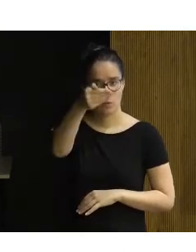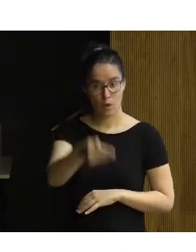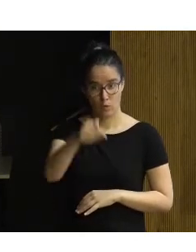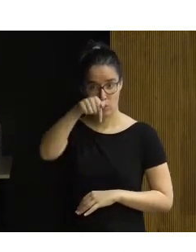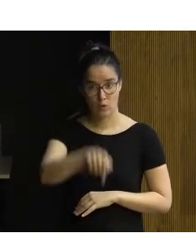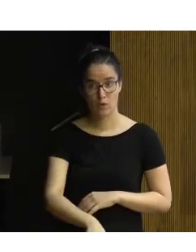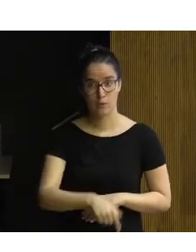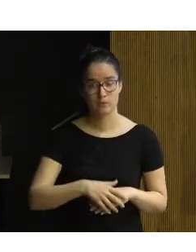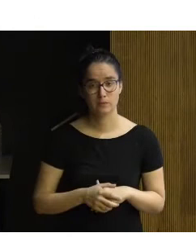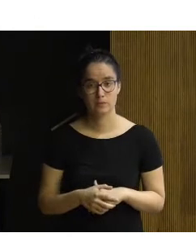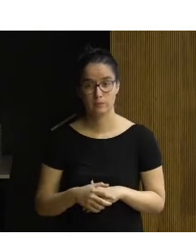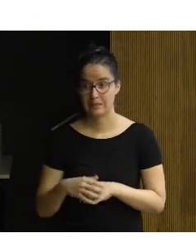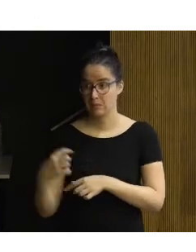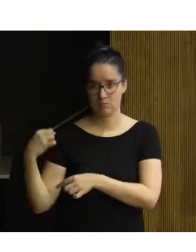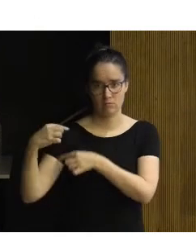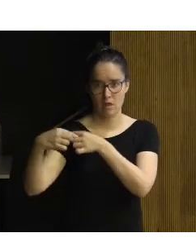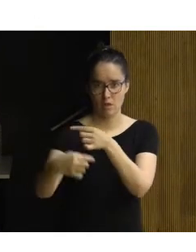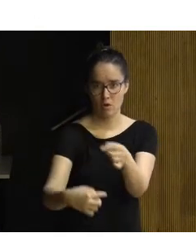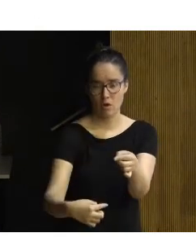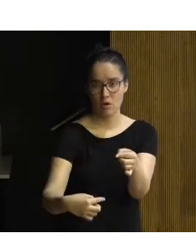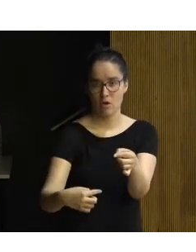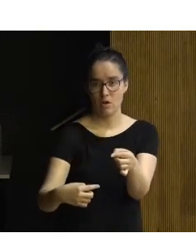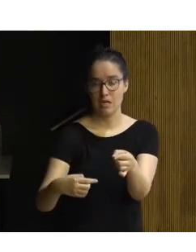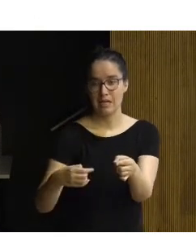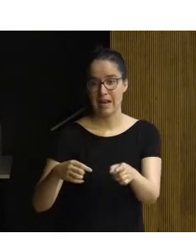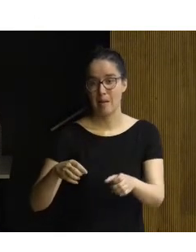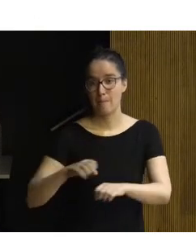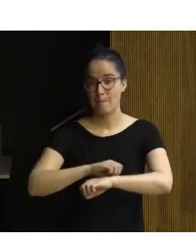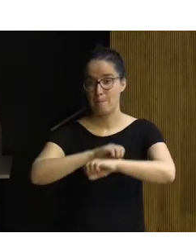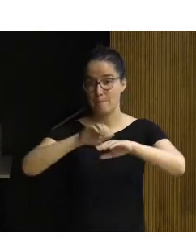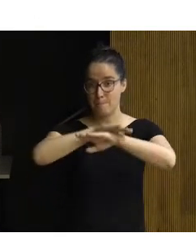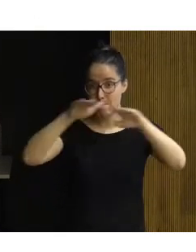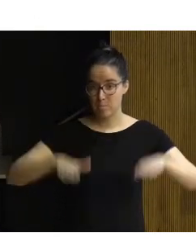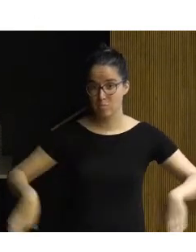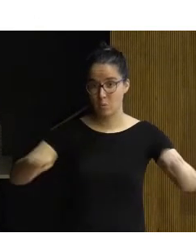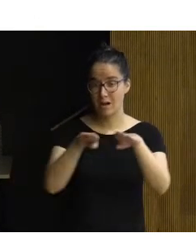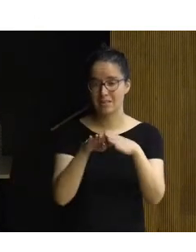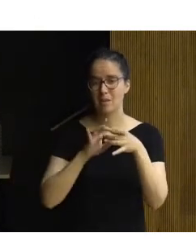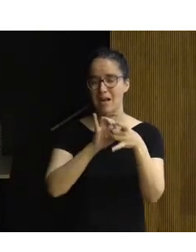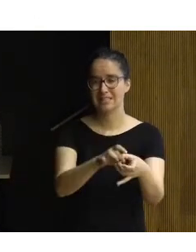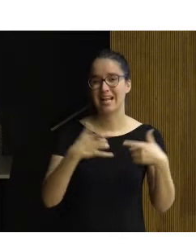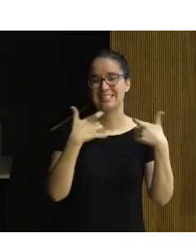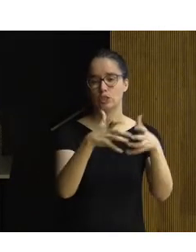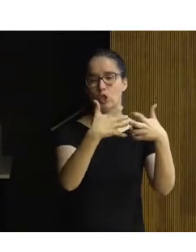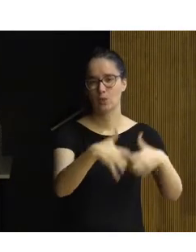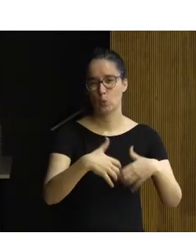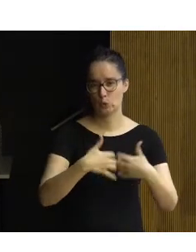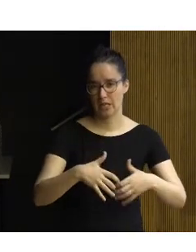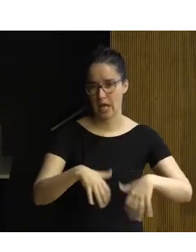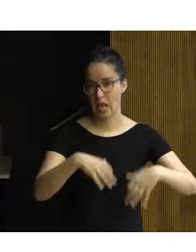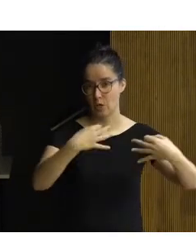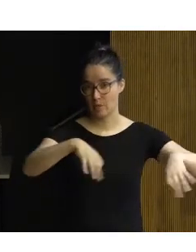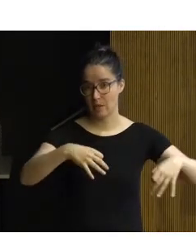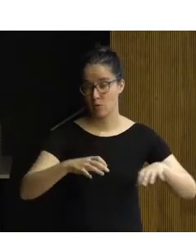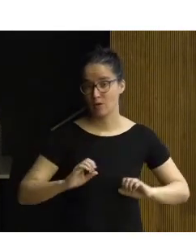aquí. Tradicionalmente, la estandarización ha estado ligada al sector industrial. Yo creo que,